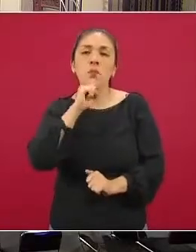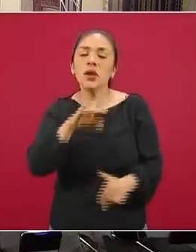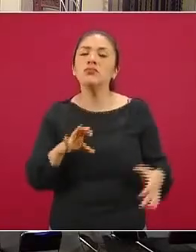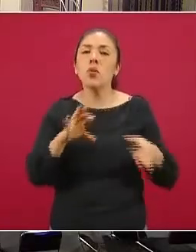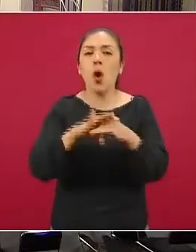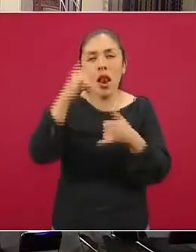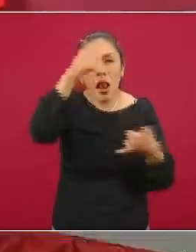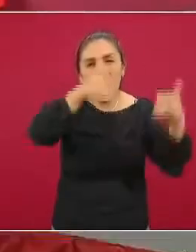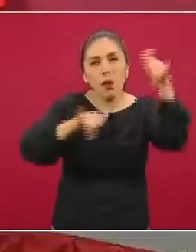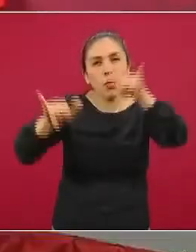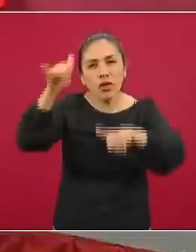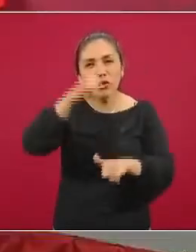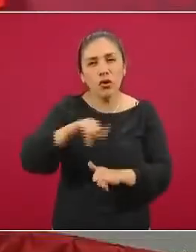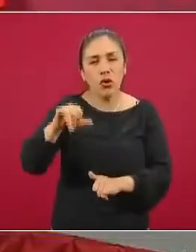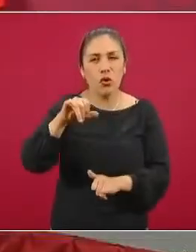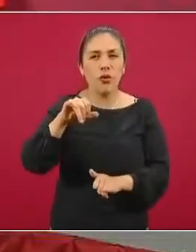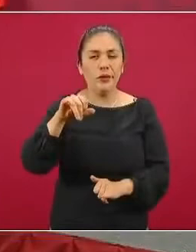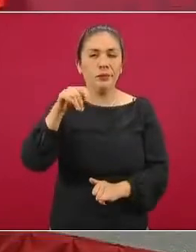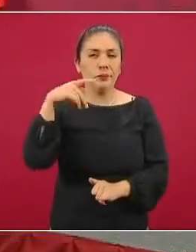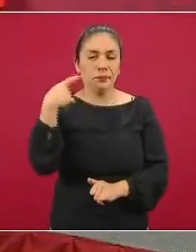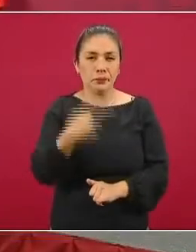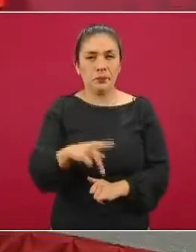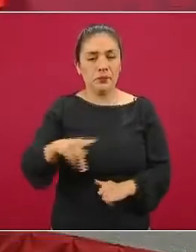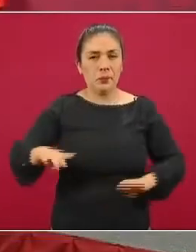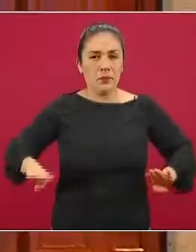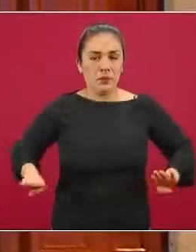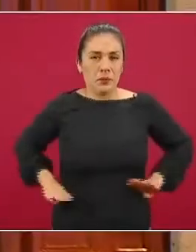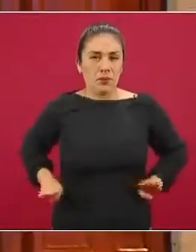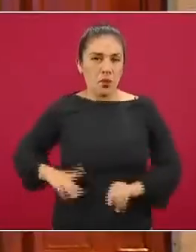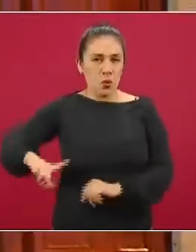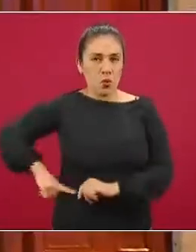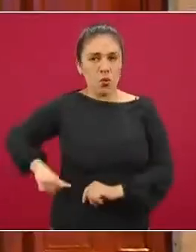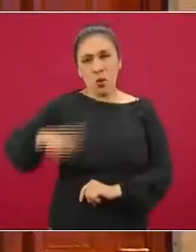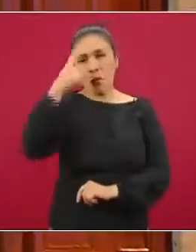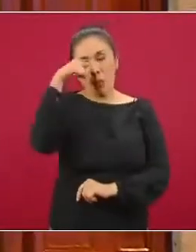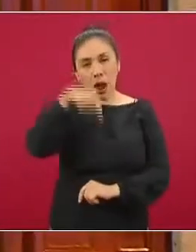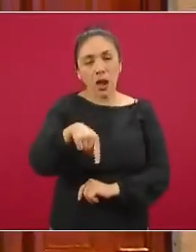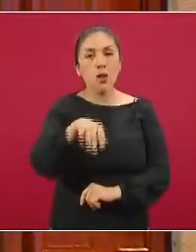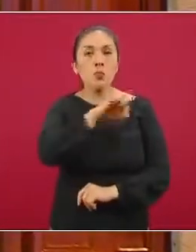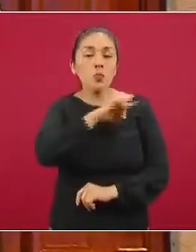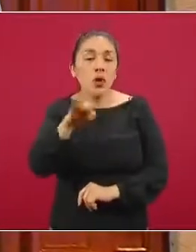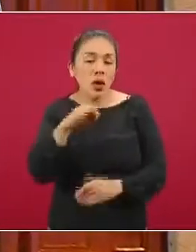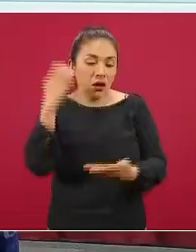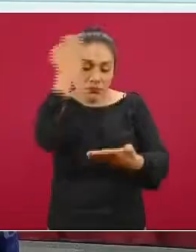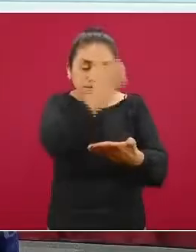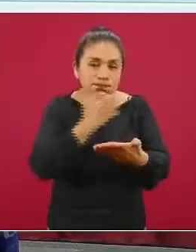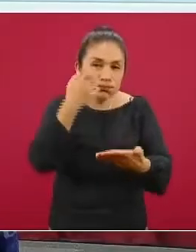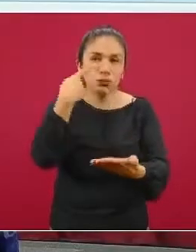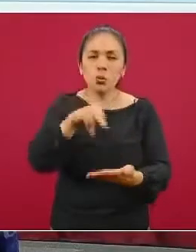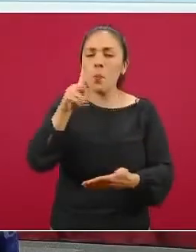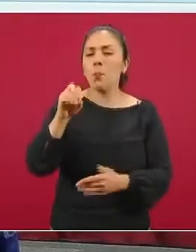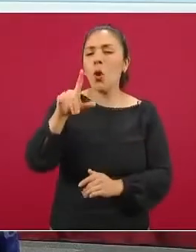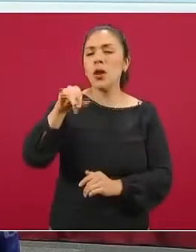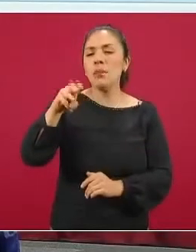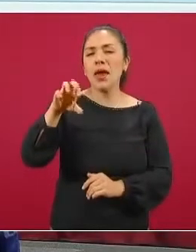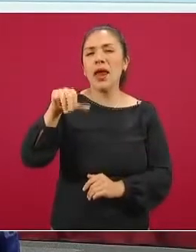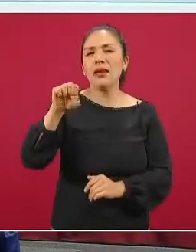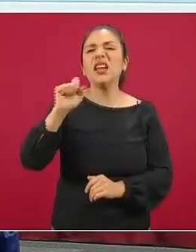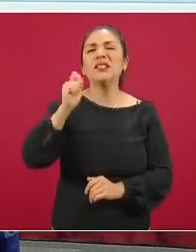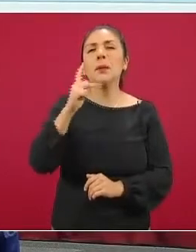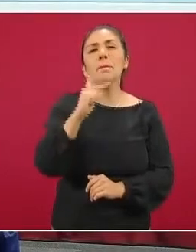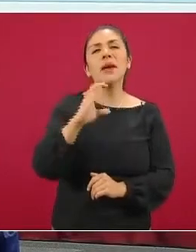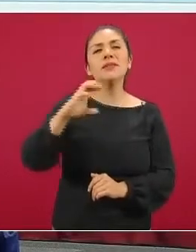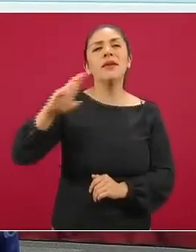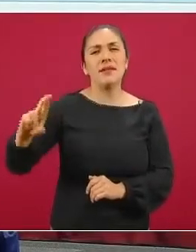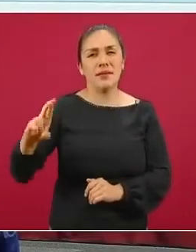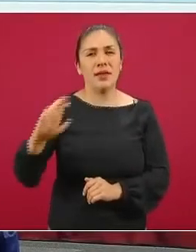laboratorios de salud pública para cursar con el proceso de reacción en cadena de la polimerasa, PCR que es la